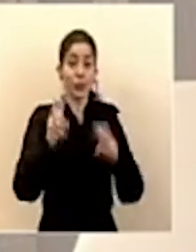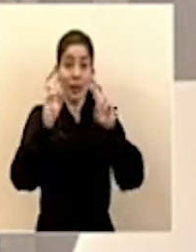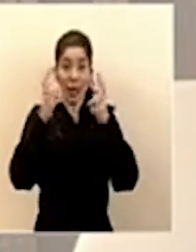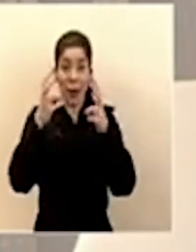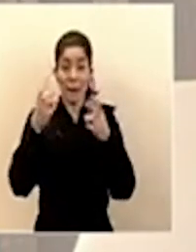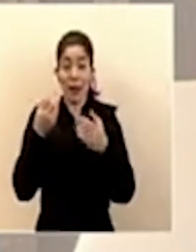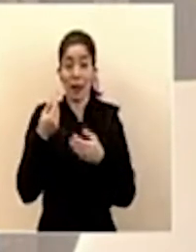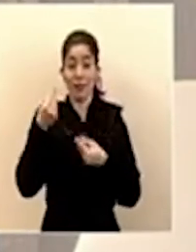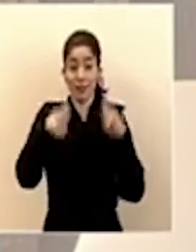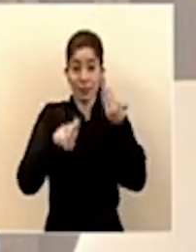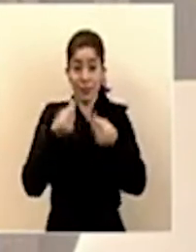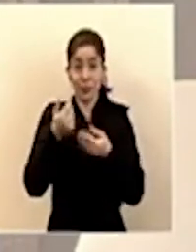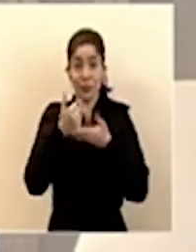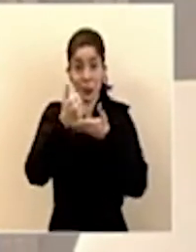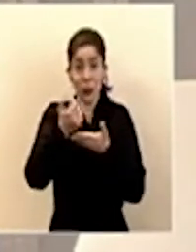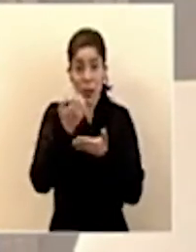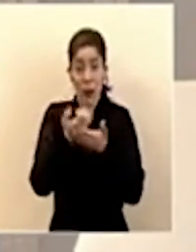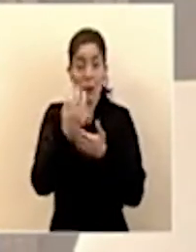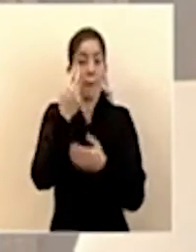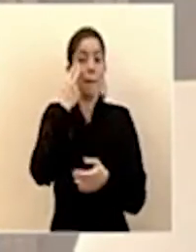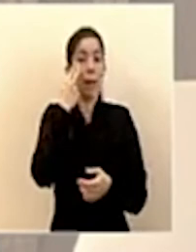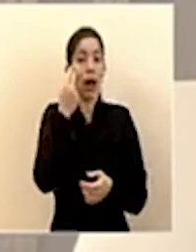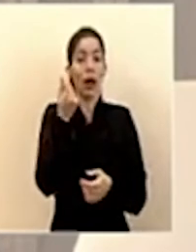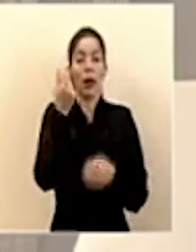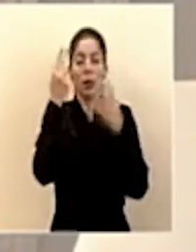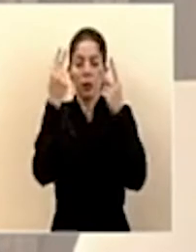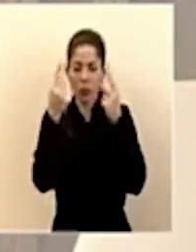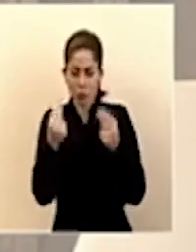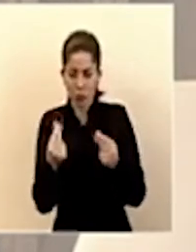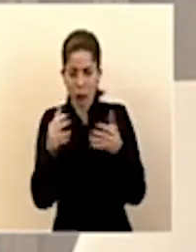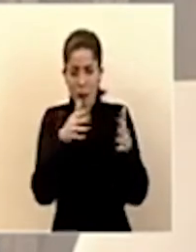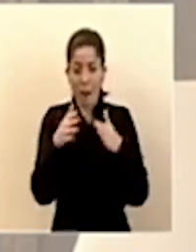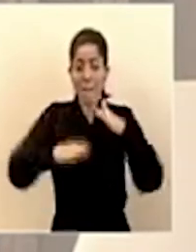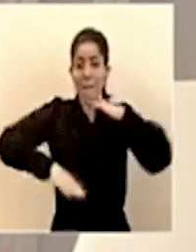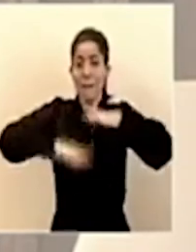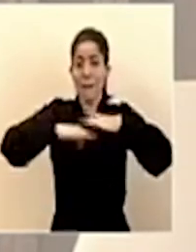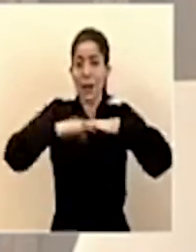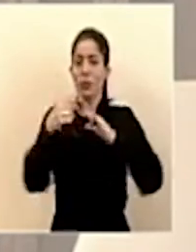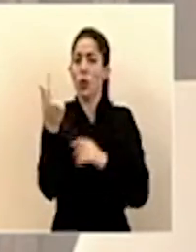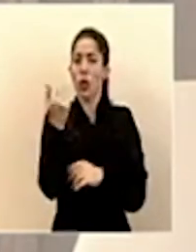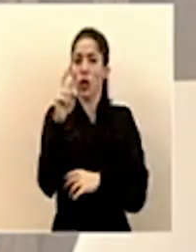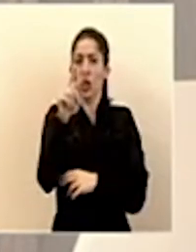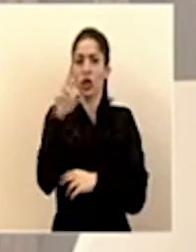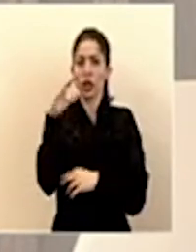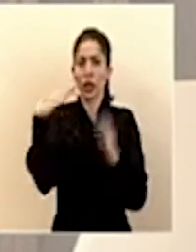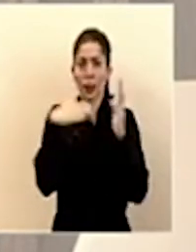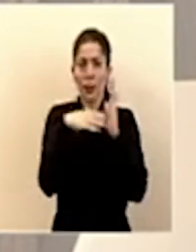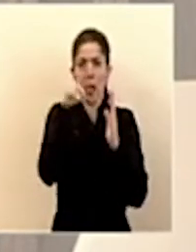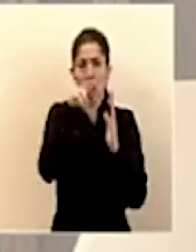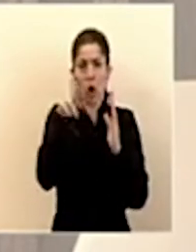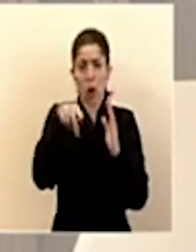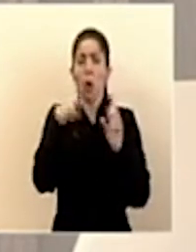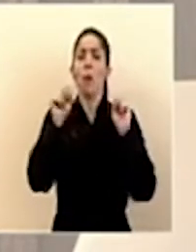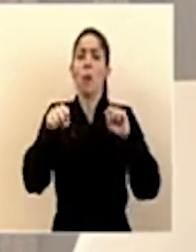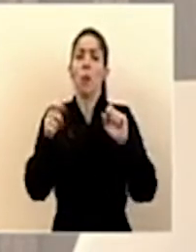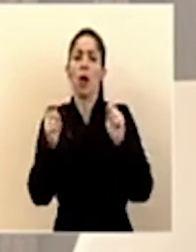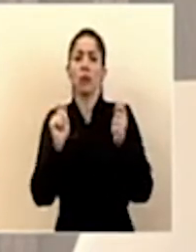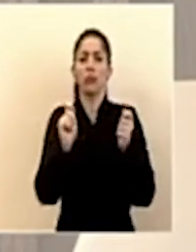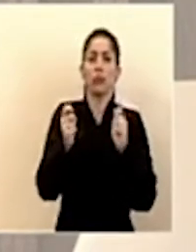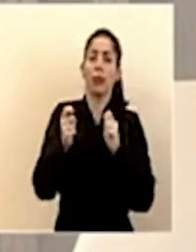los aportes, hay que ver que el monto que se está proyectando máximo son los 200 mil colones. Eso puede variar